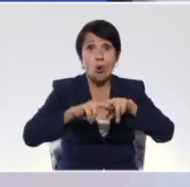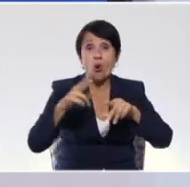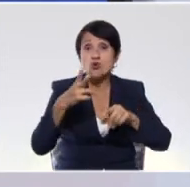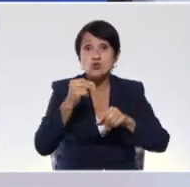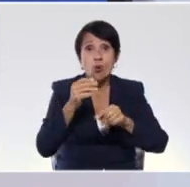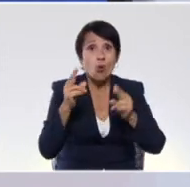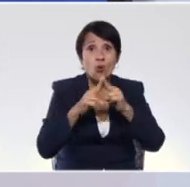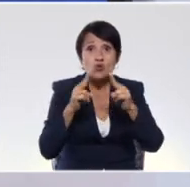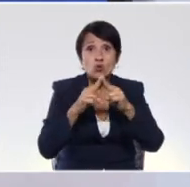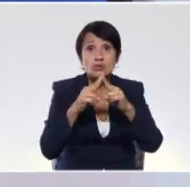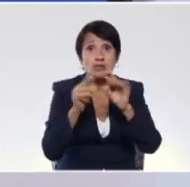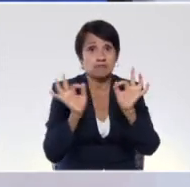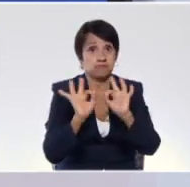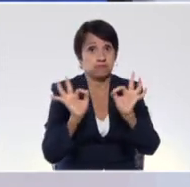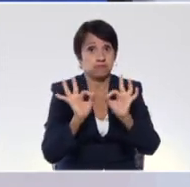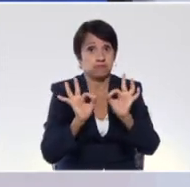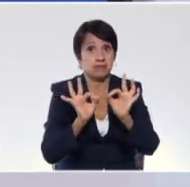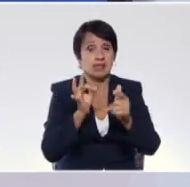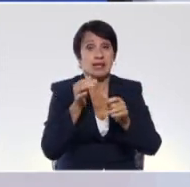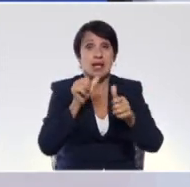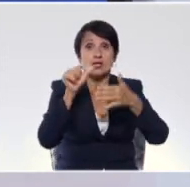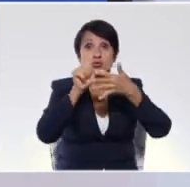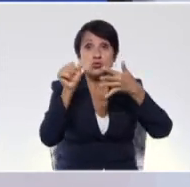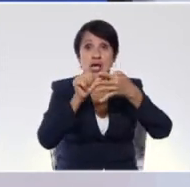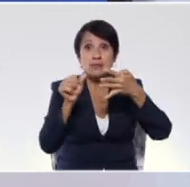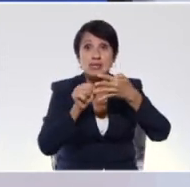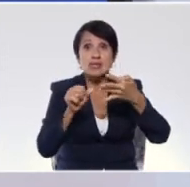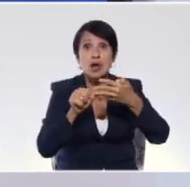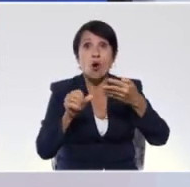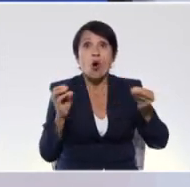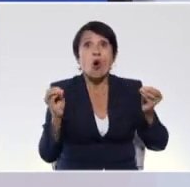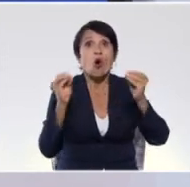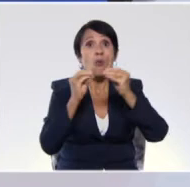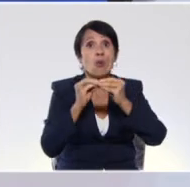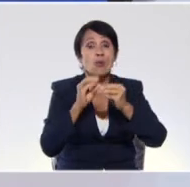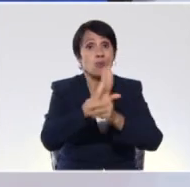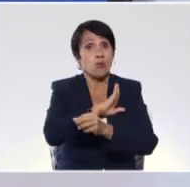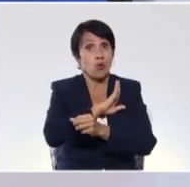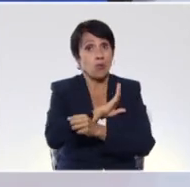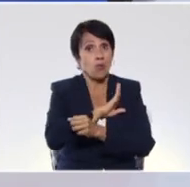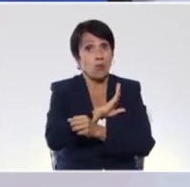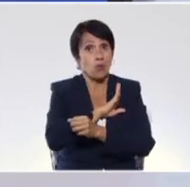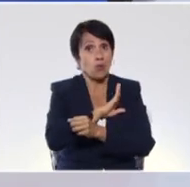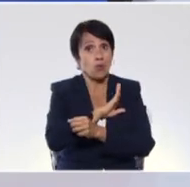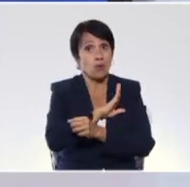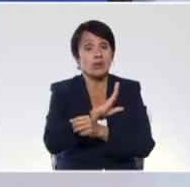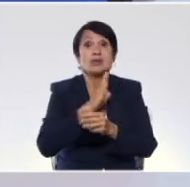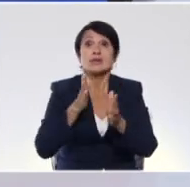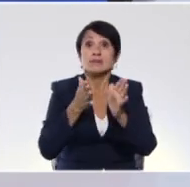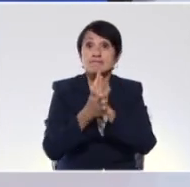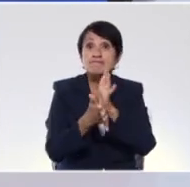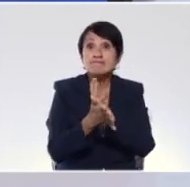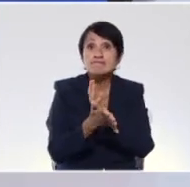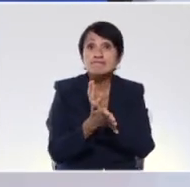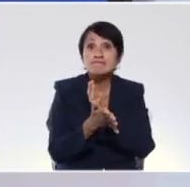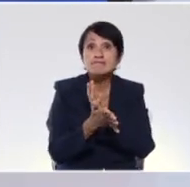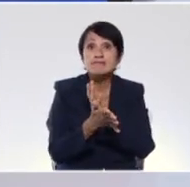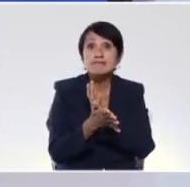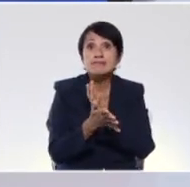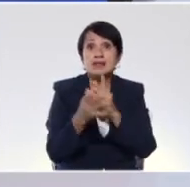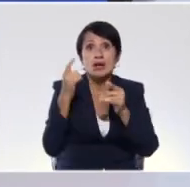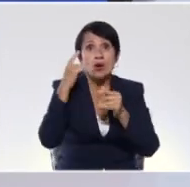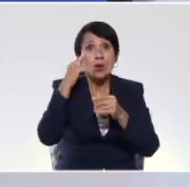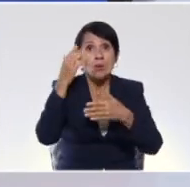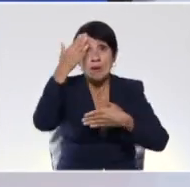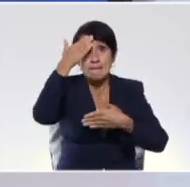dominio de esto, y empezamos a hablar de sustantivos comunes o propios, puede suceder que se genere un